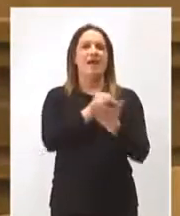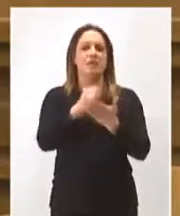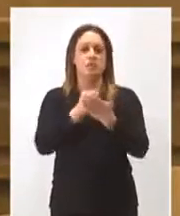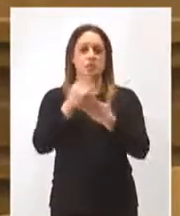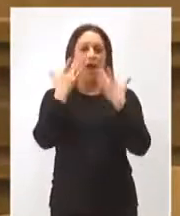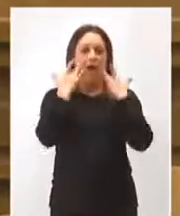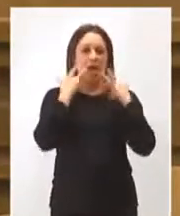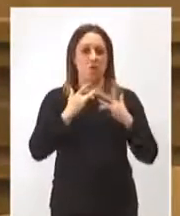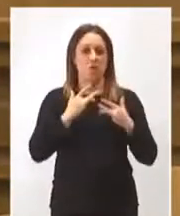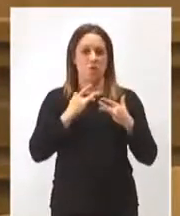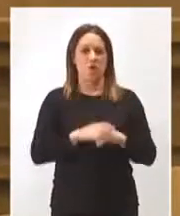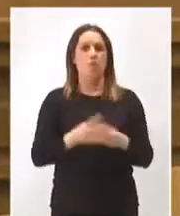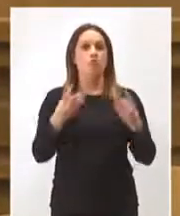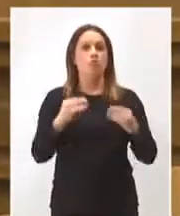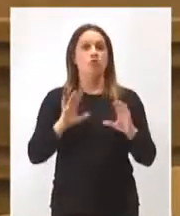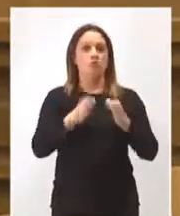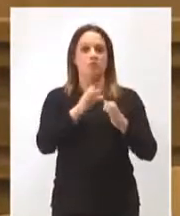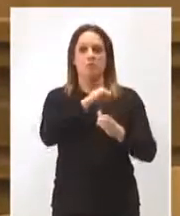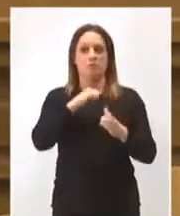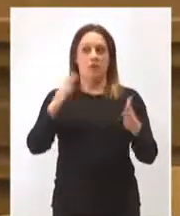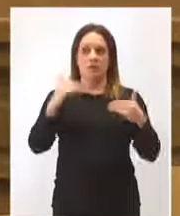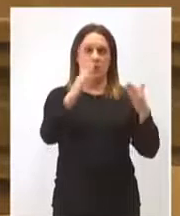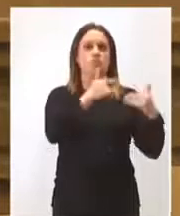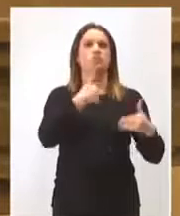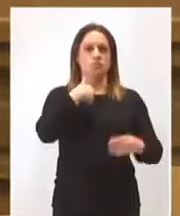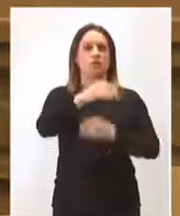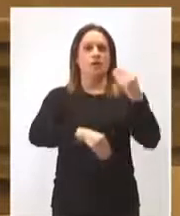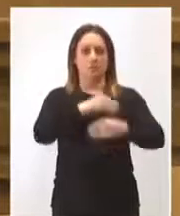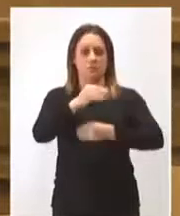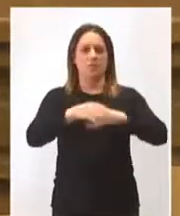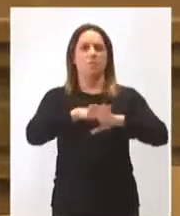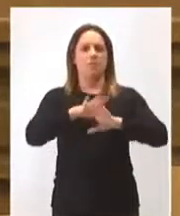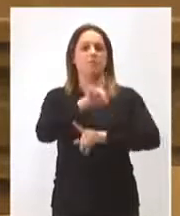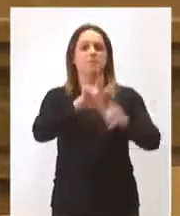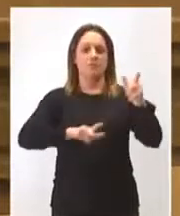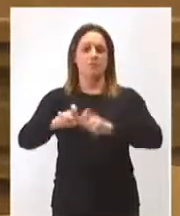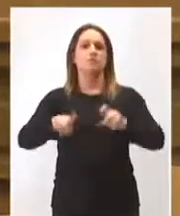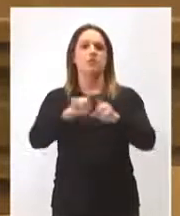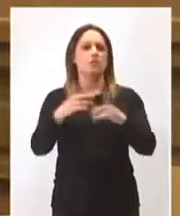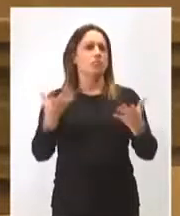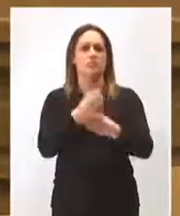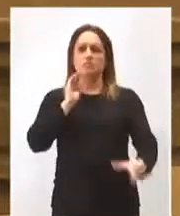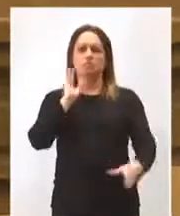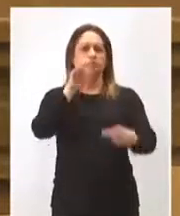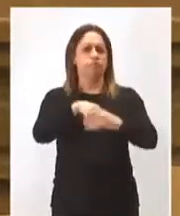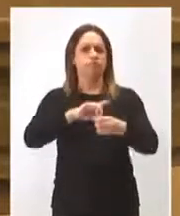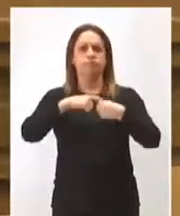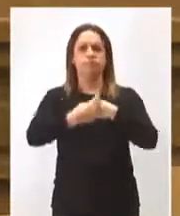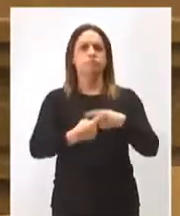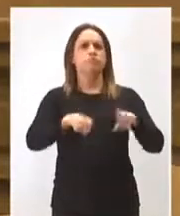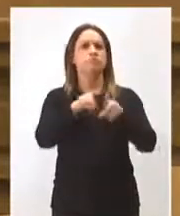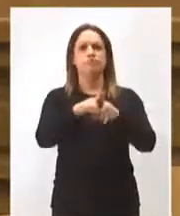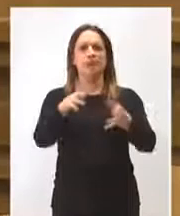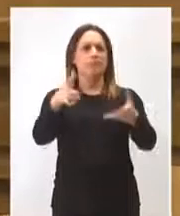No lo hacen muchas autonomías, pero nosotros sí. Nosotros, para que no se quede nadie fuera, vamos a aprobar una prórroga que costará